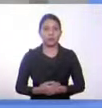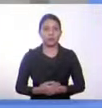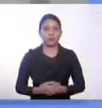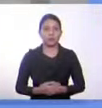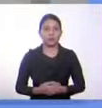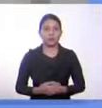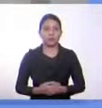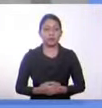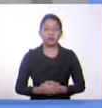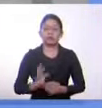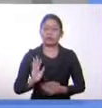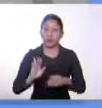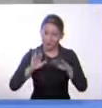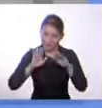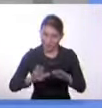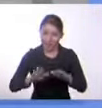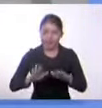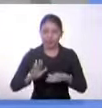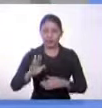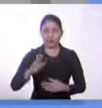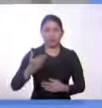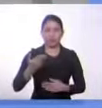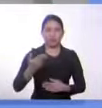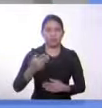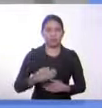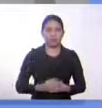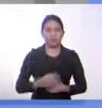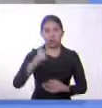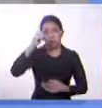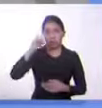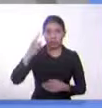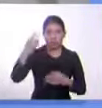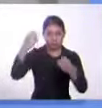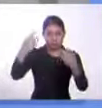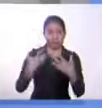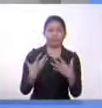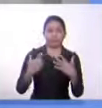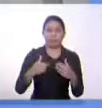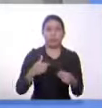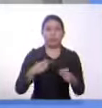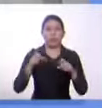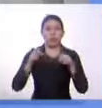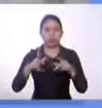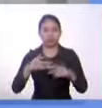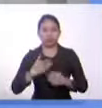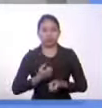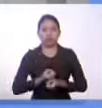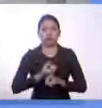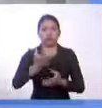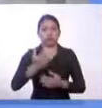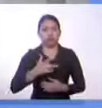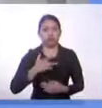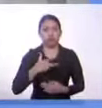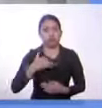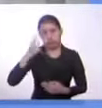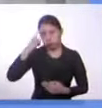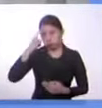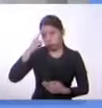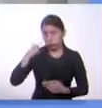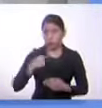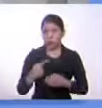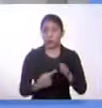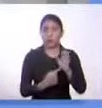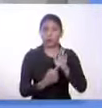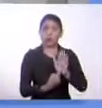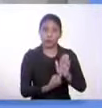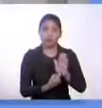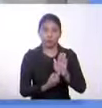Primeramente, gracias al creador y formador del universo que me da la oportunidad de expresar el sentir y pensar como representante